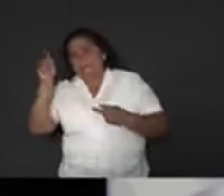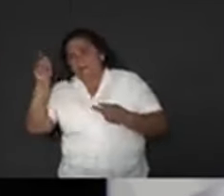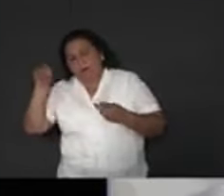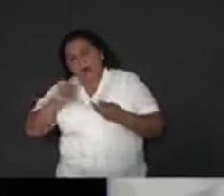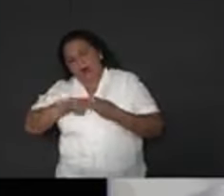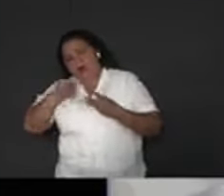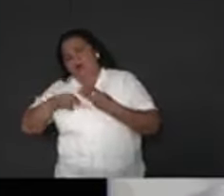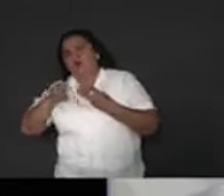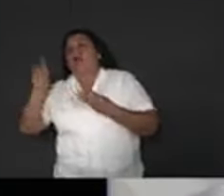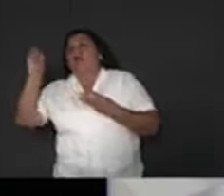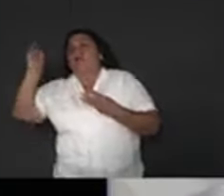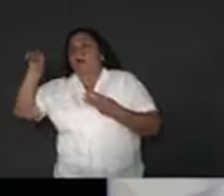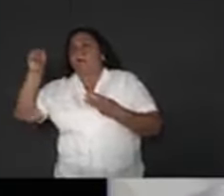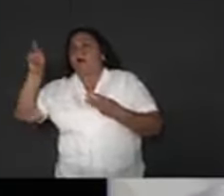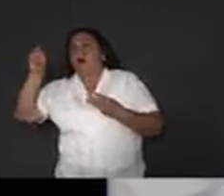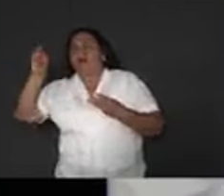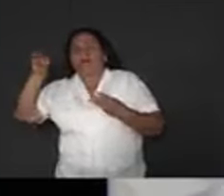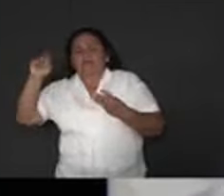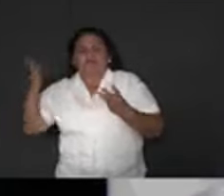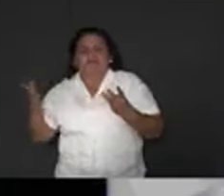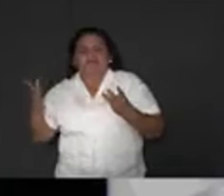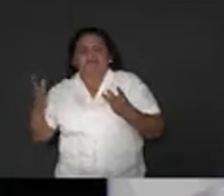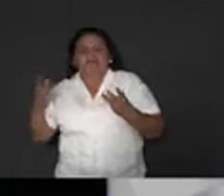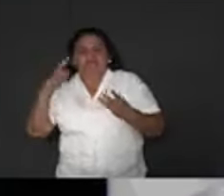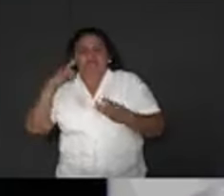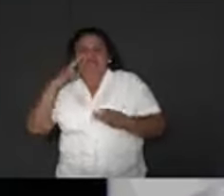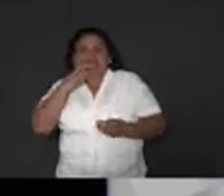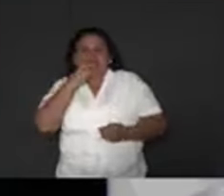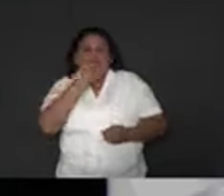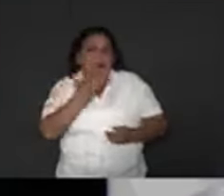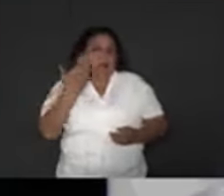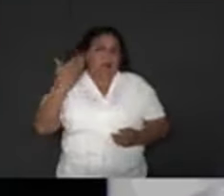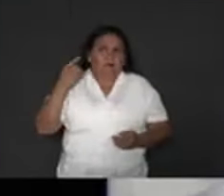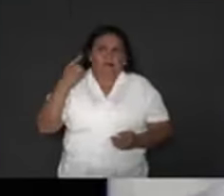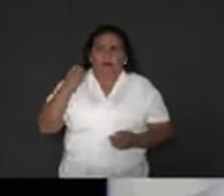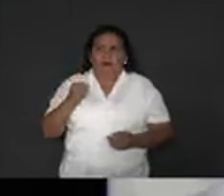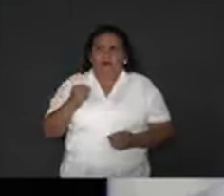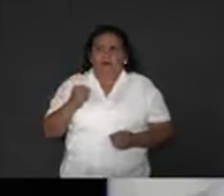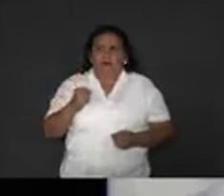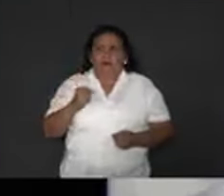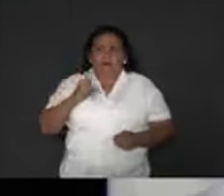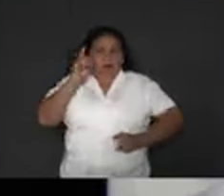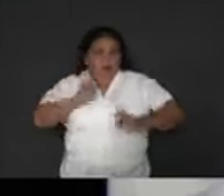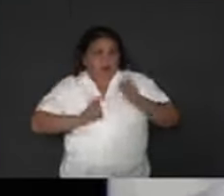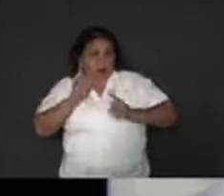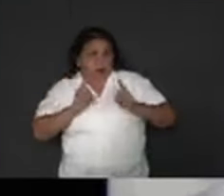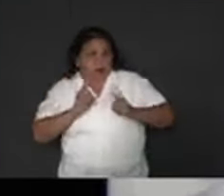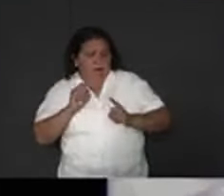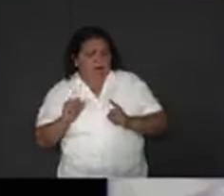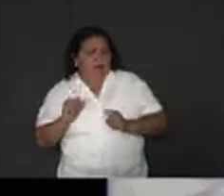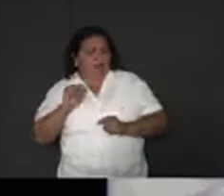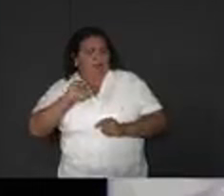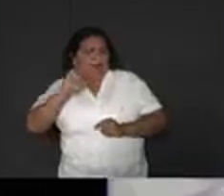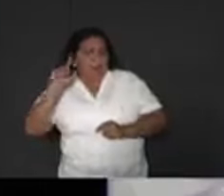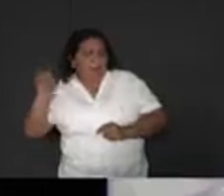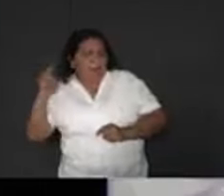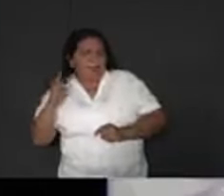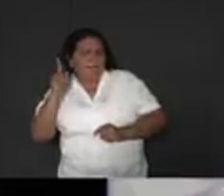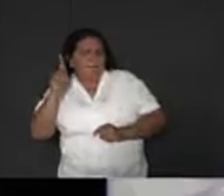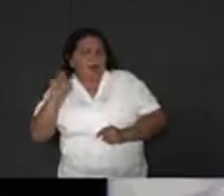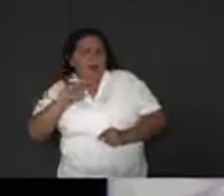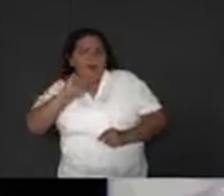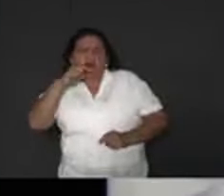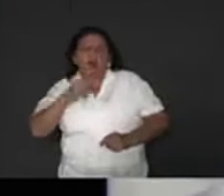se pasó a Morena. Miren lo que declaró cuando alguien dudaba de su lealtad al partido. Soy